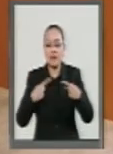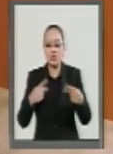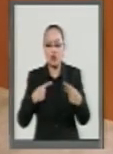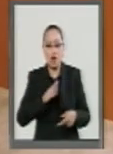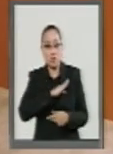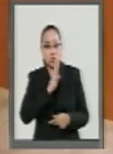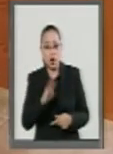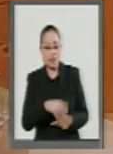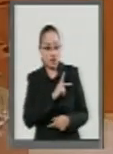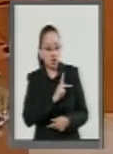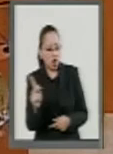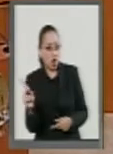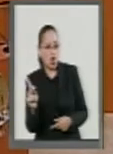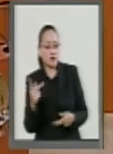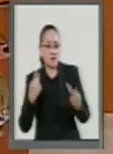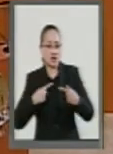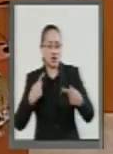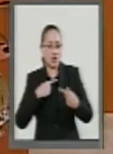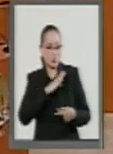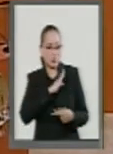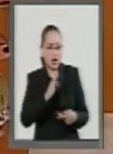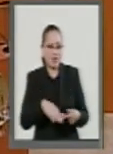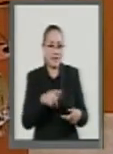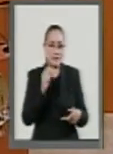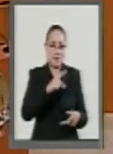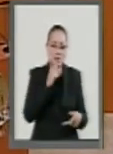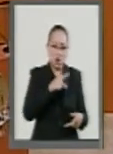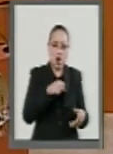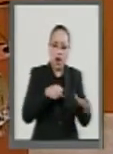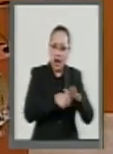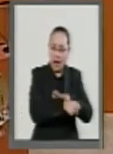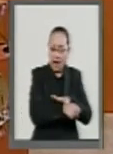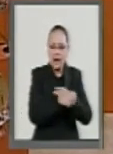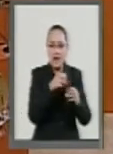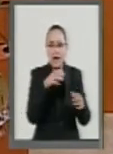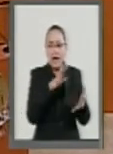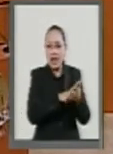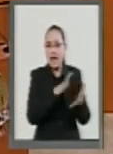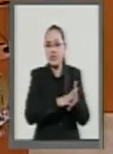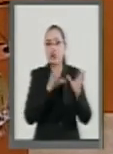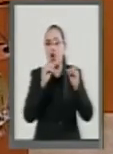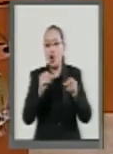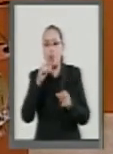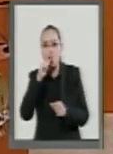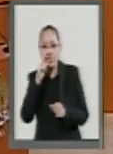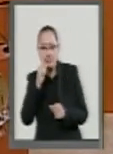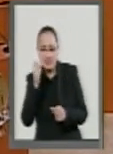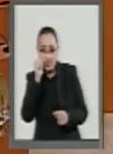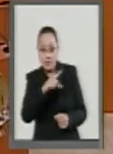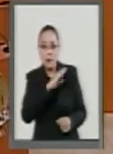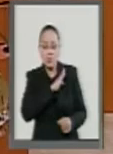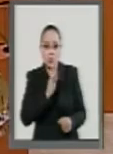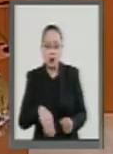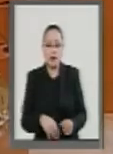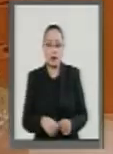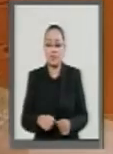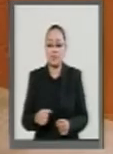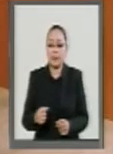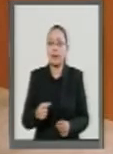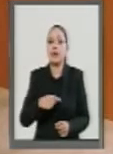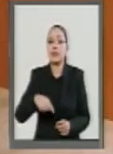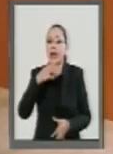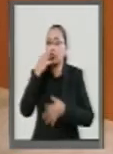reos o hay custodios también. Hasta ahorita las últimas noticias plantean que se han ubicado a 20